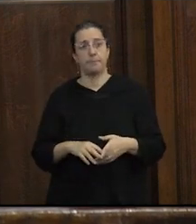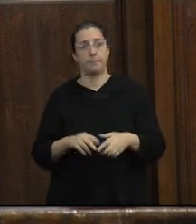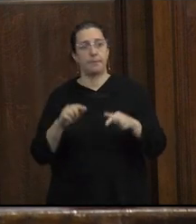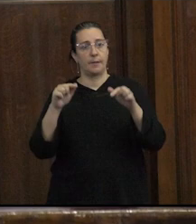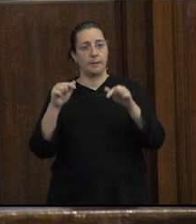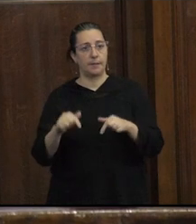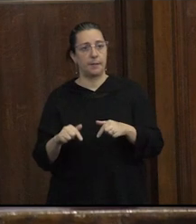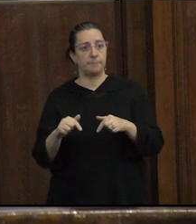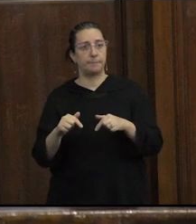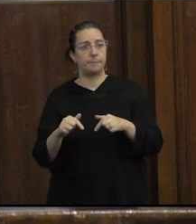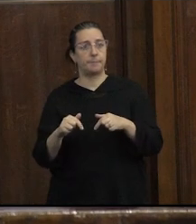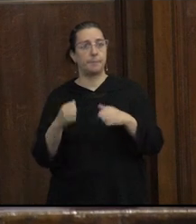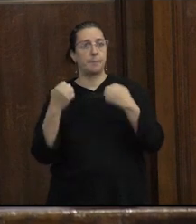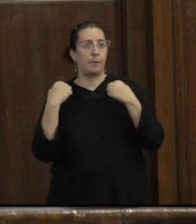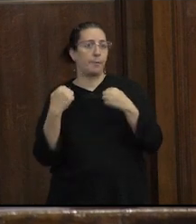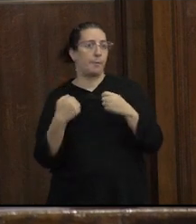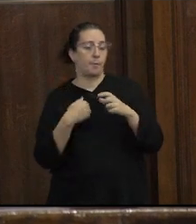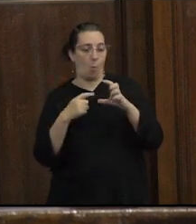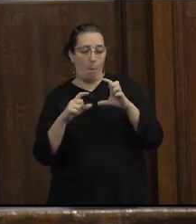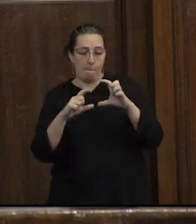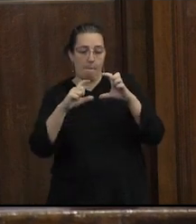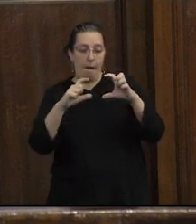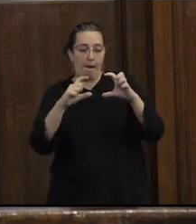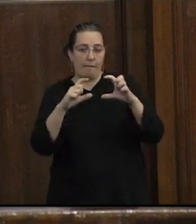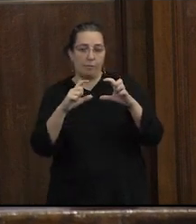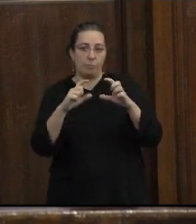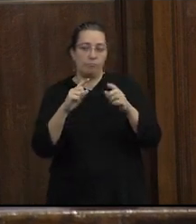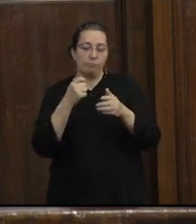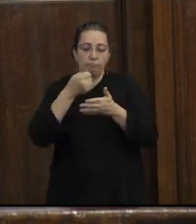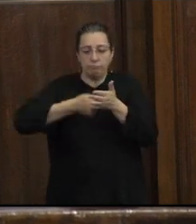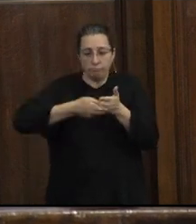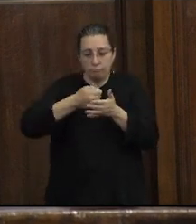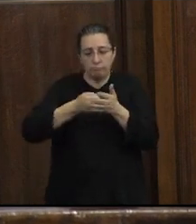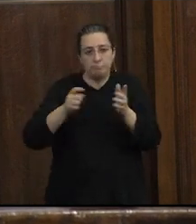que yo en un párrafo intenté sintetizar